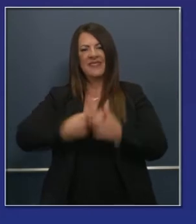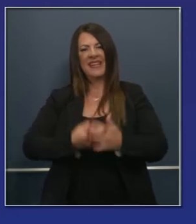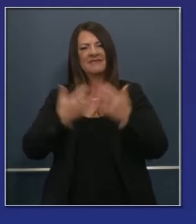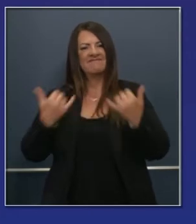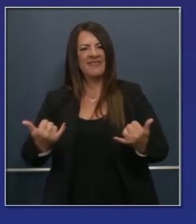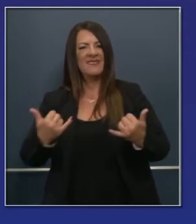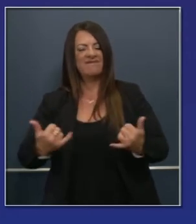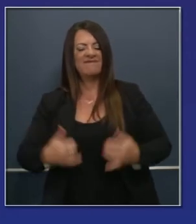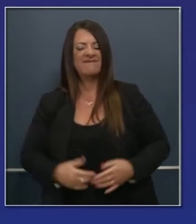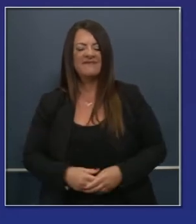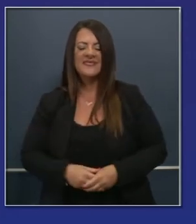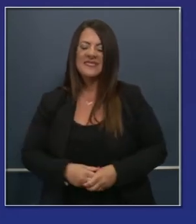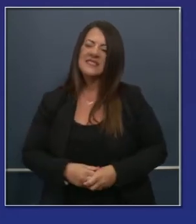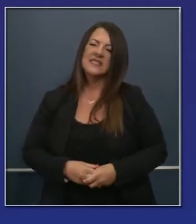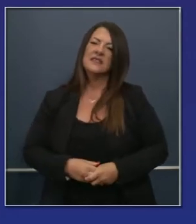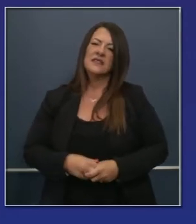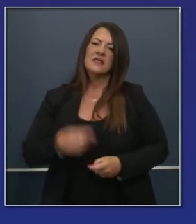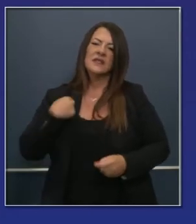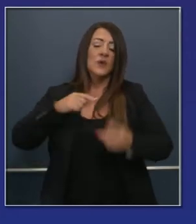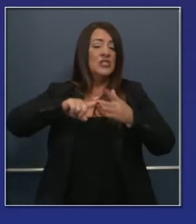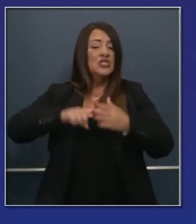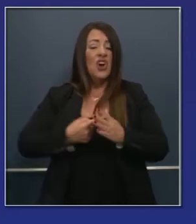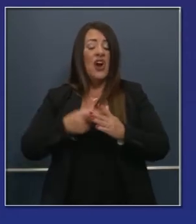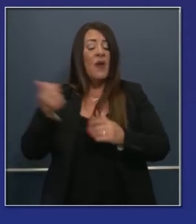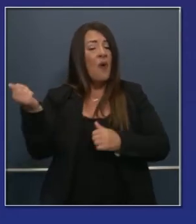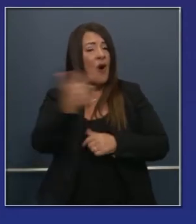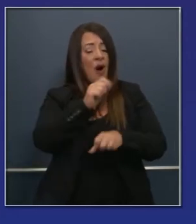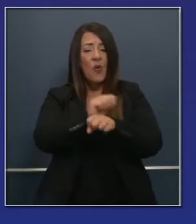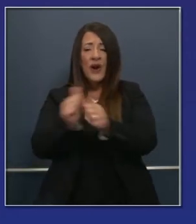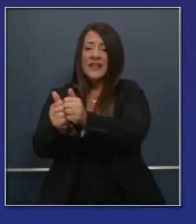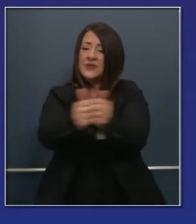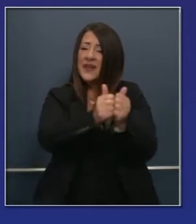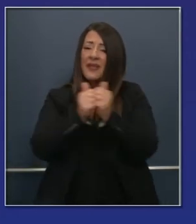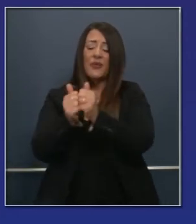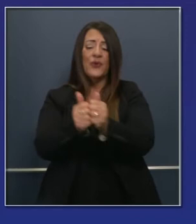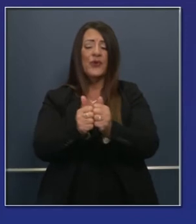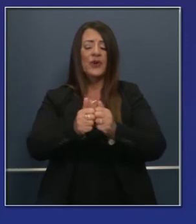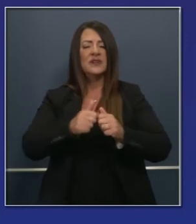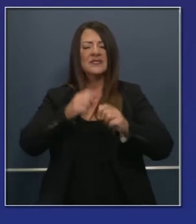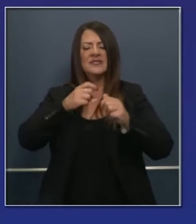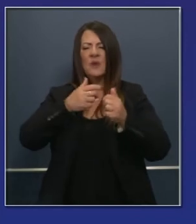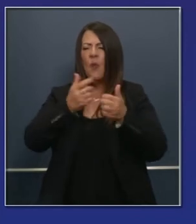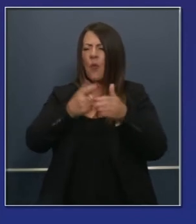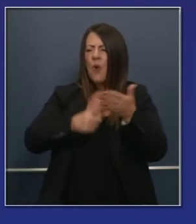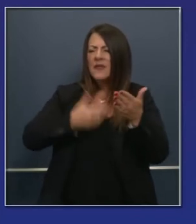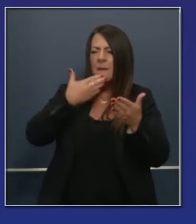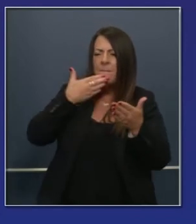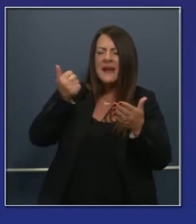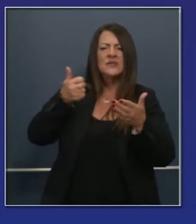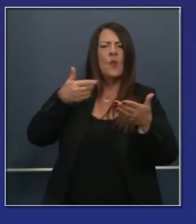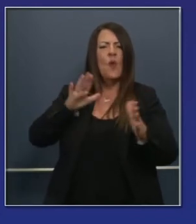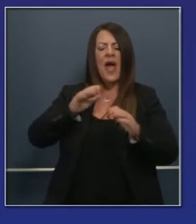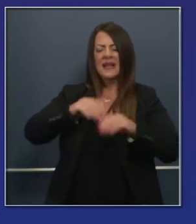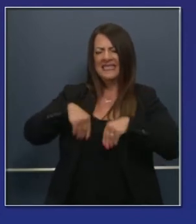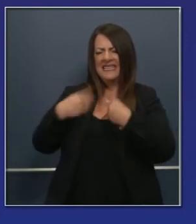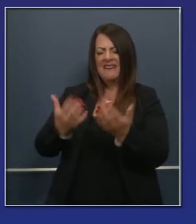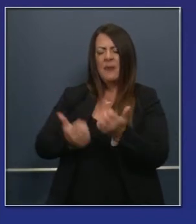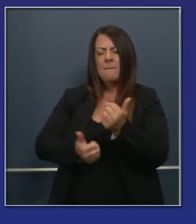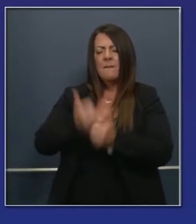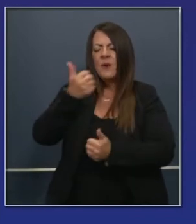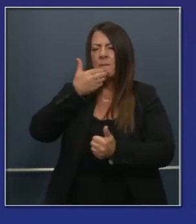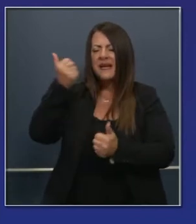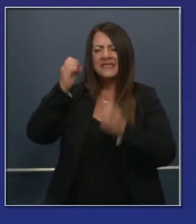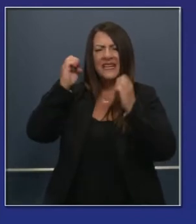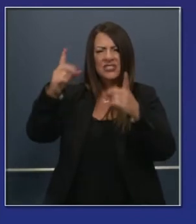lo tenemos encima. Estamos recién empezando esta trayectoria juntos y tenemos un presupuesto más robusto